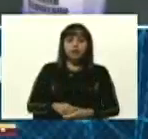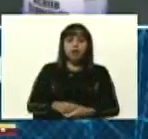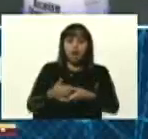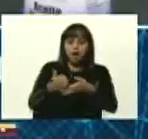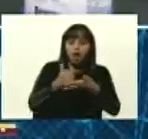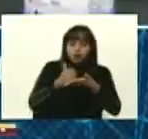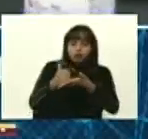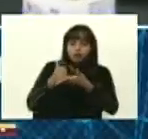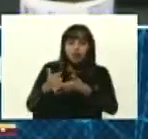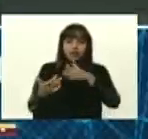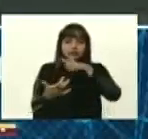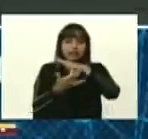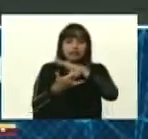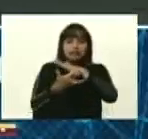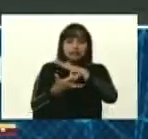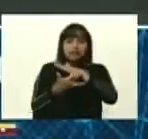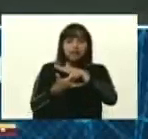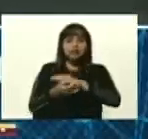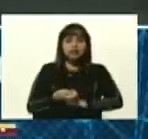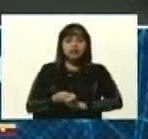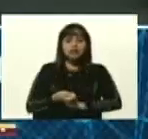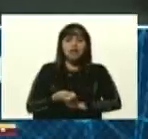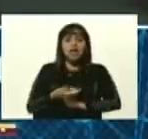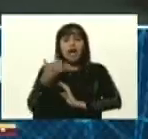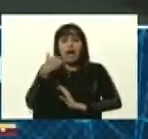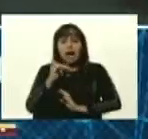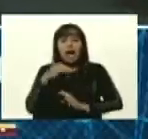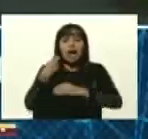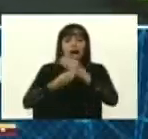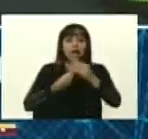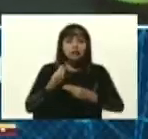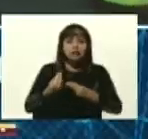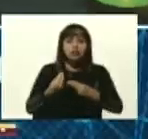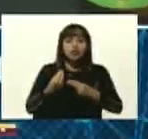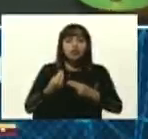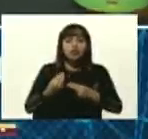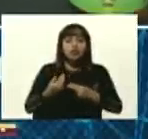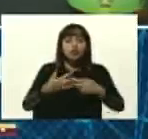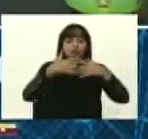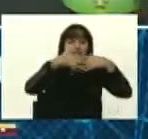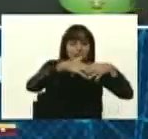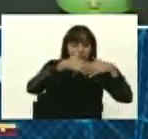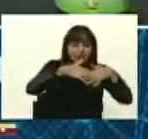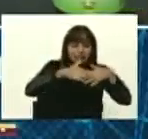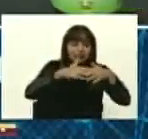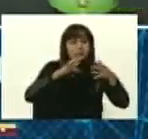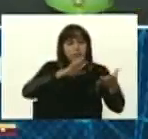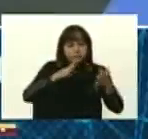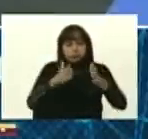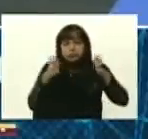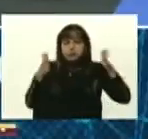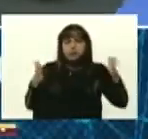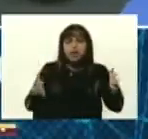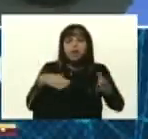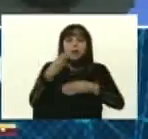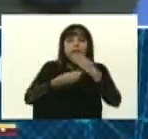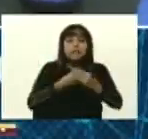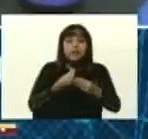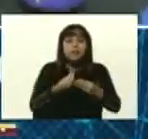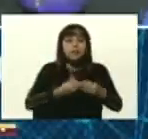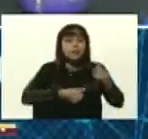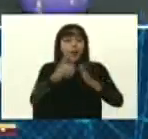nuestros técnicos, han diseñado e implementado una planta semiindustrial para la producción y escalamiento